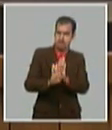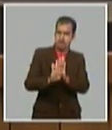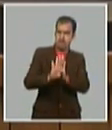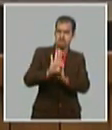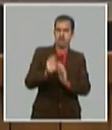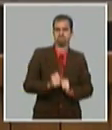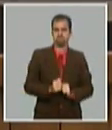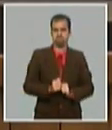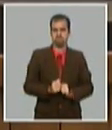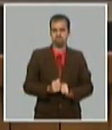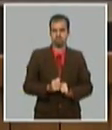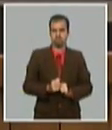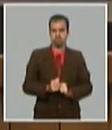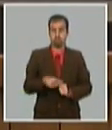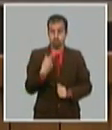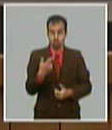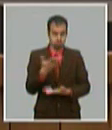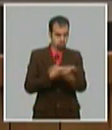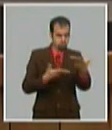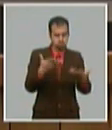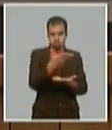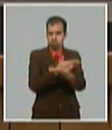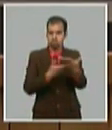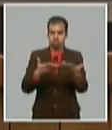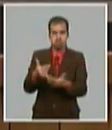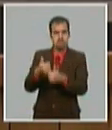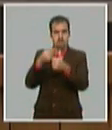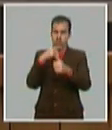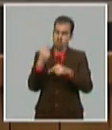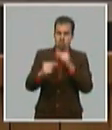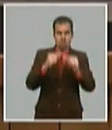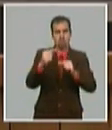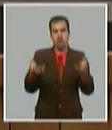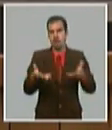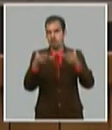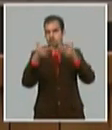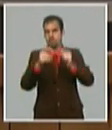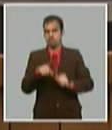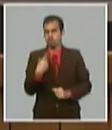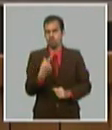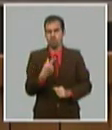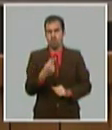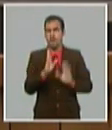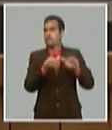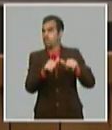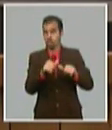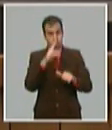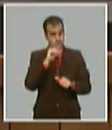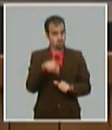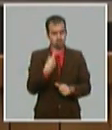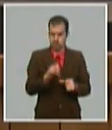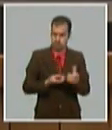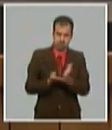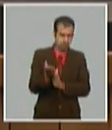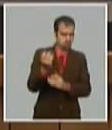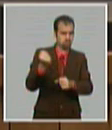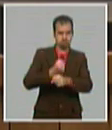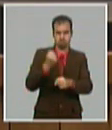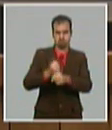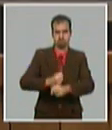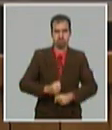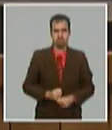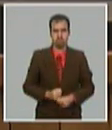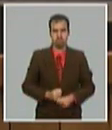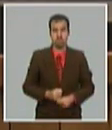justicia lo que tenemos y desarrollándonos a lo cual no renunciamos hay que asegurar ahora la